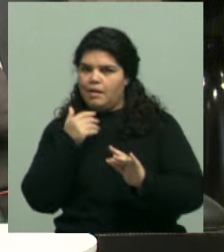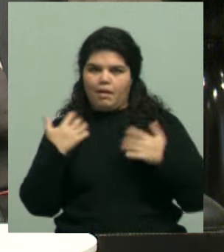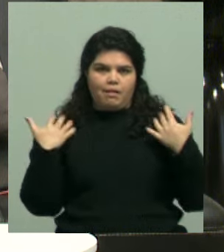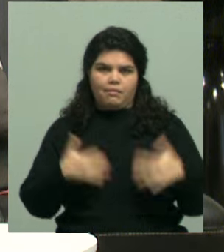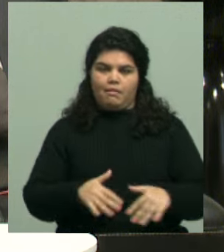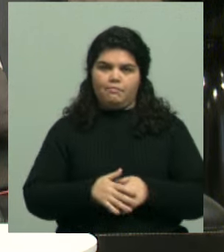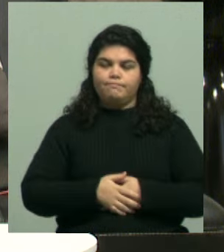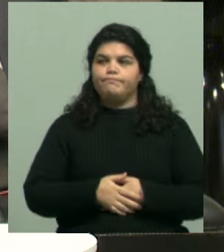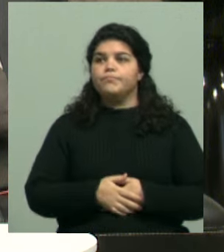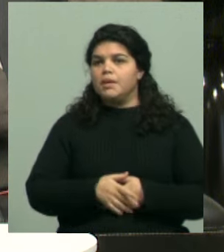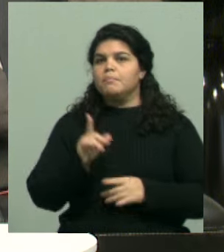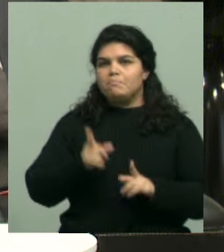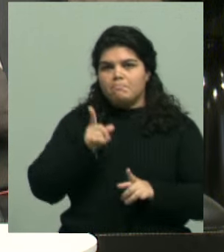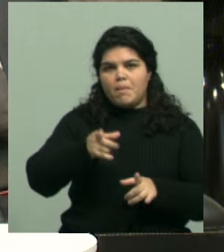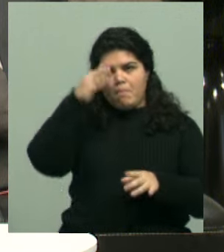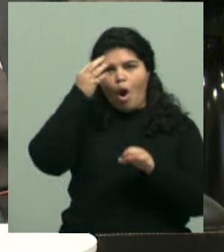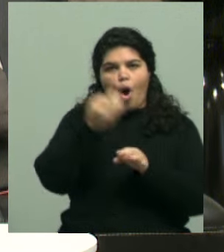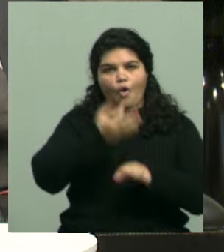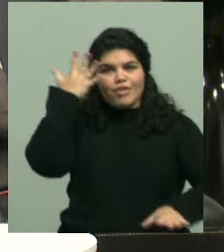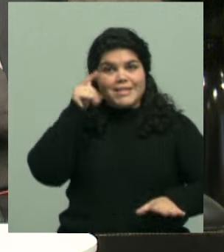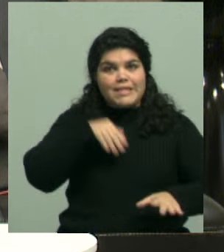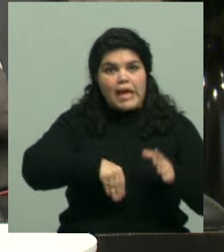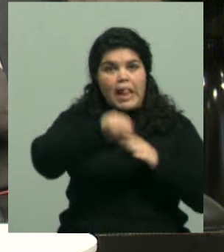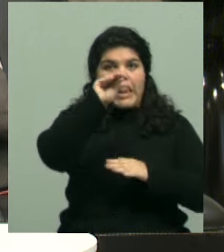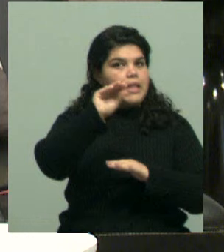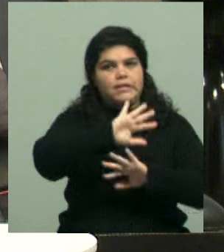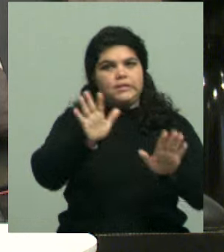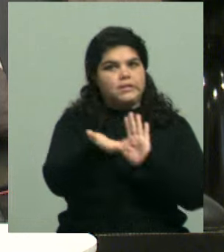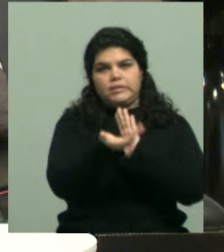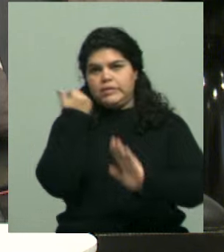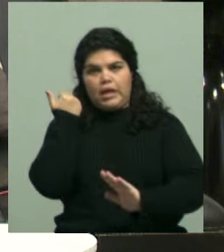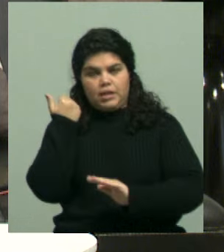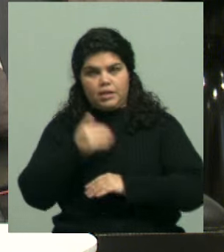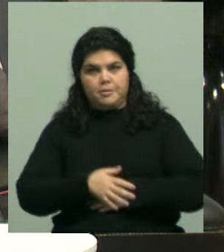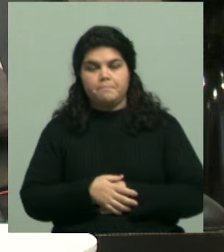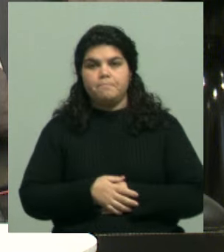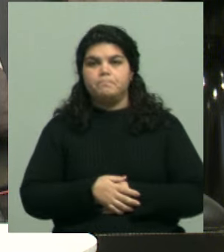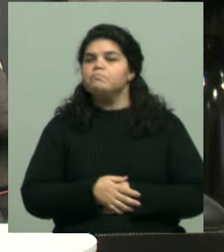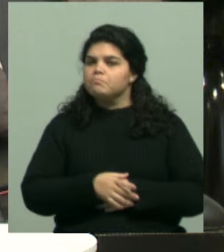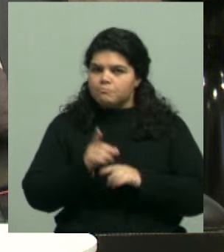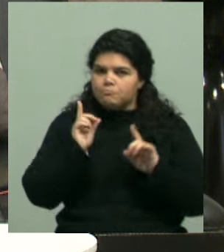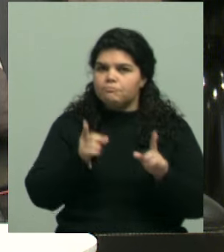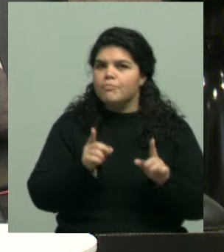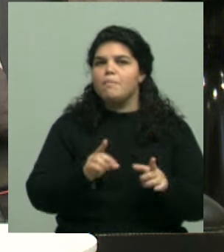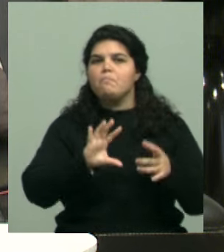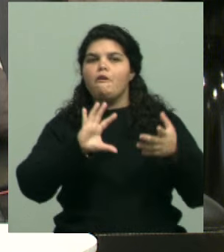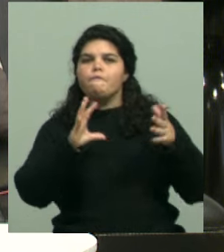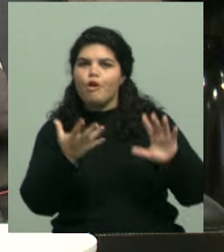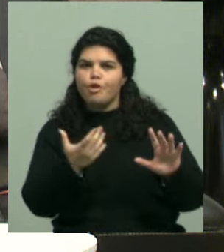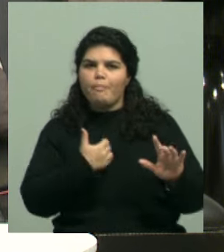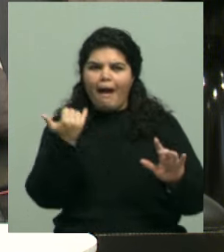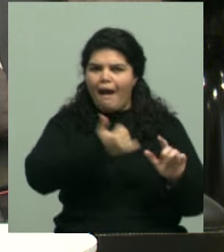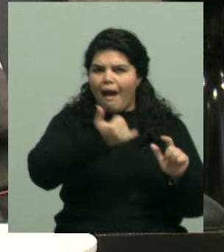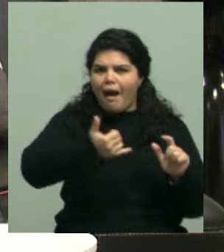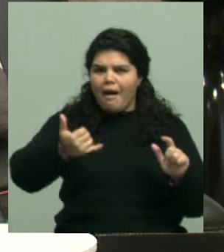digo, de la realeza. Las oficiales, claro. Las oficiales, así es. Entonces, hay muchas herramientas con las que contamos hoy en día